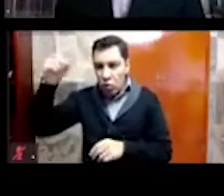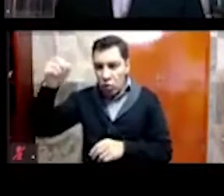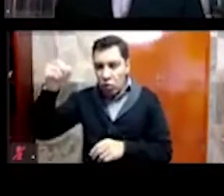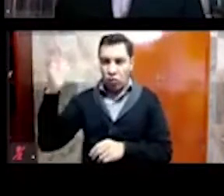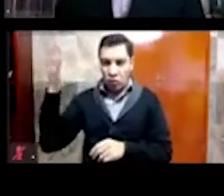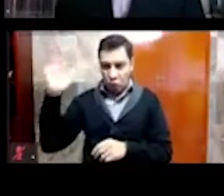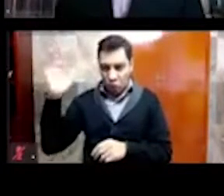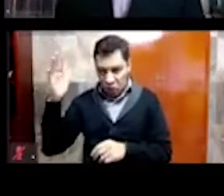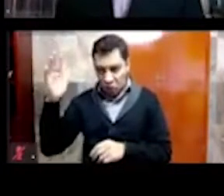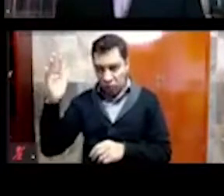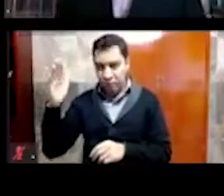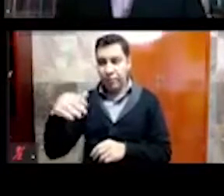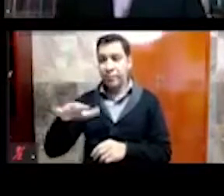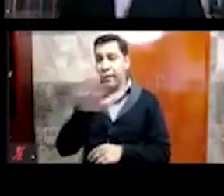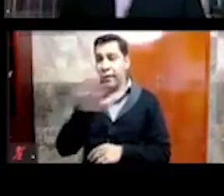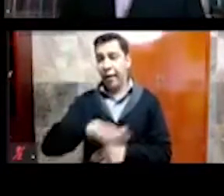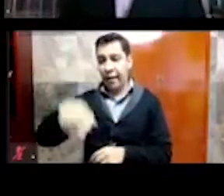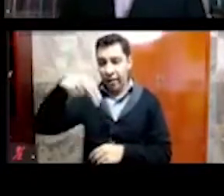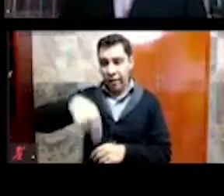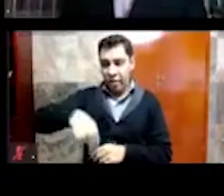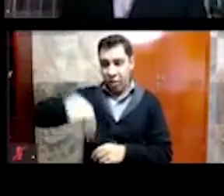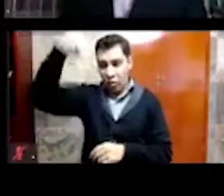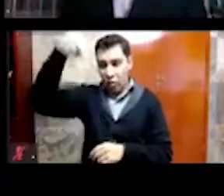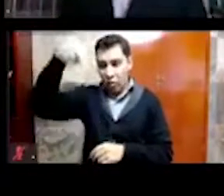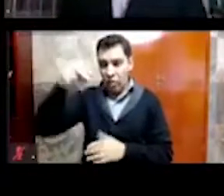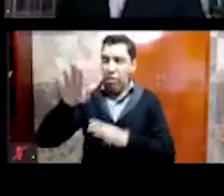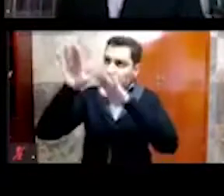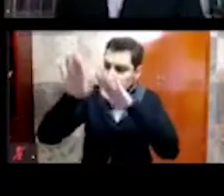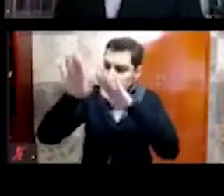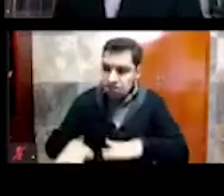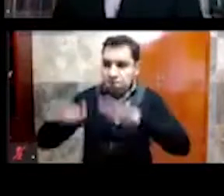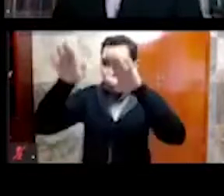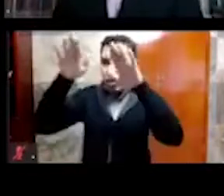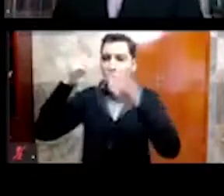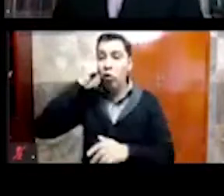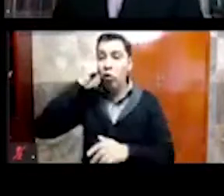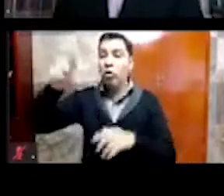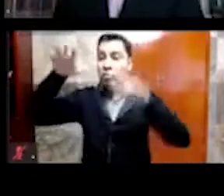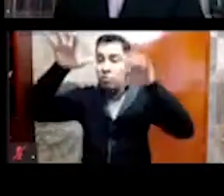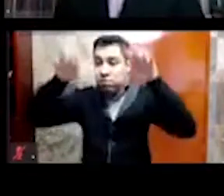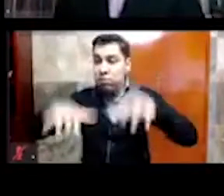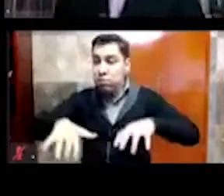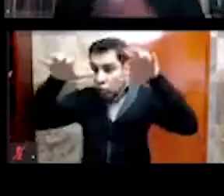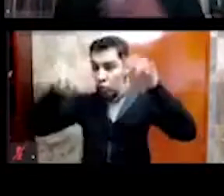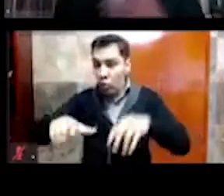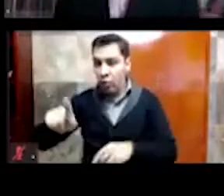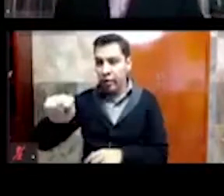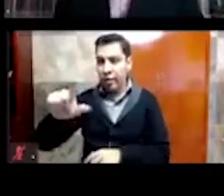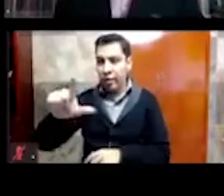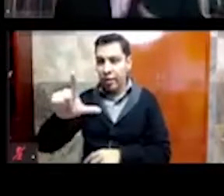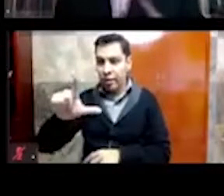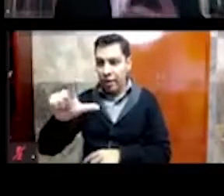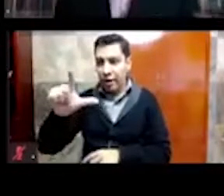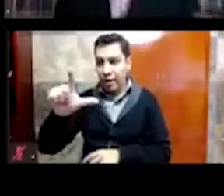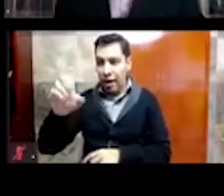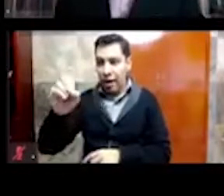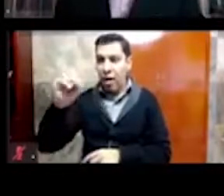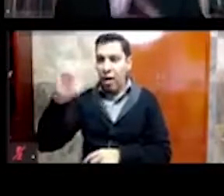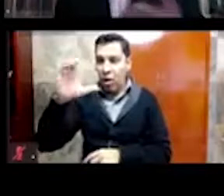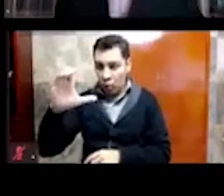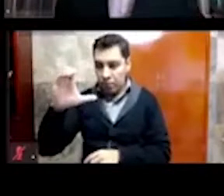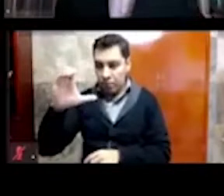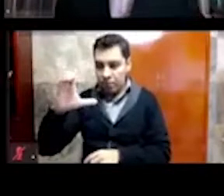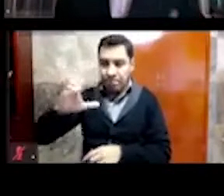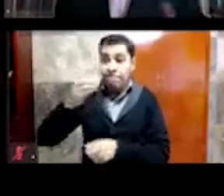por el lado norte, tenía el adoratorio de Tlaloc, dios de la lluvia, algunas de las excavaciones que se han